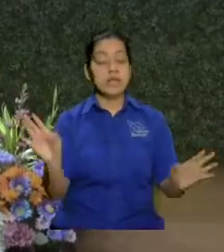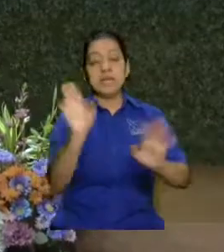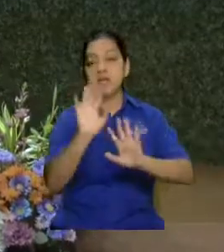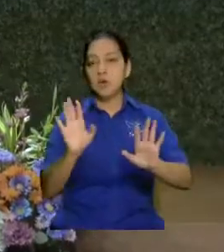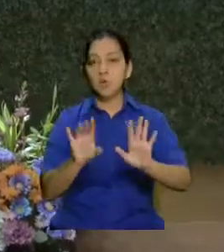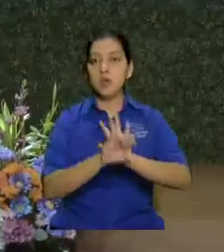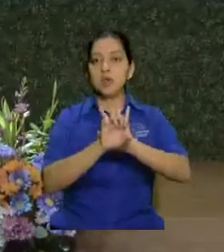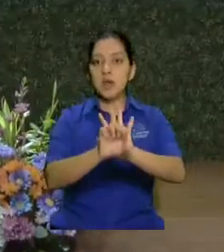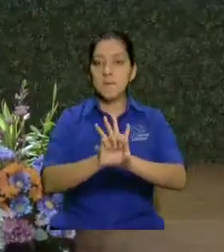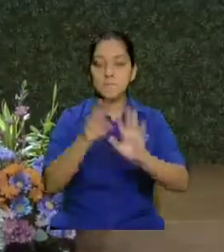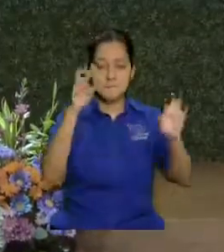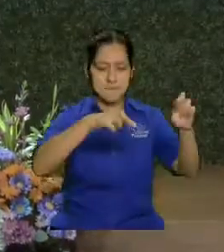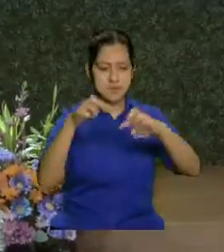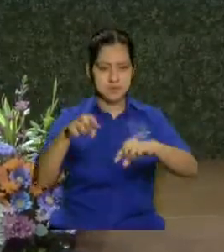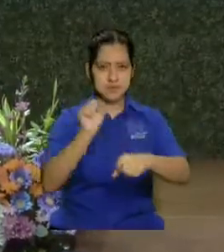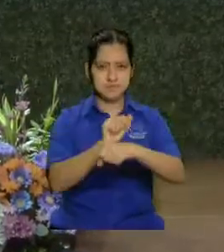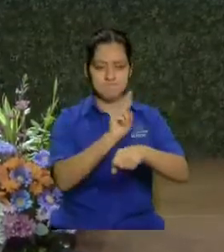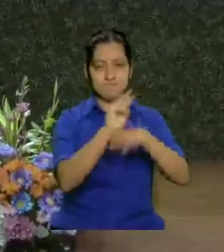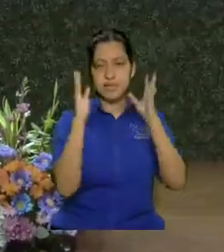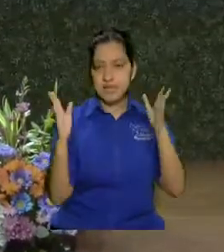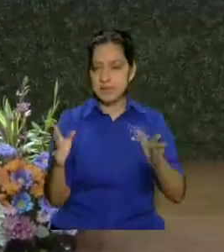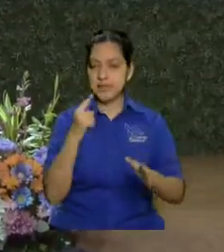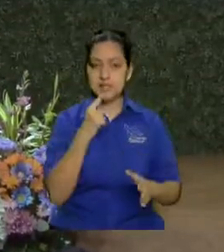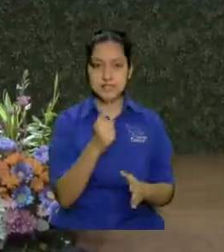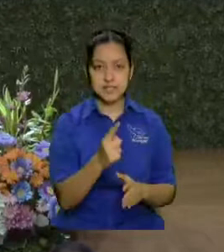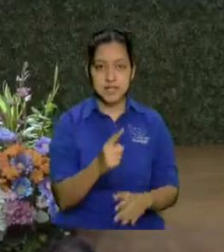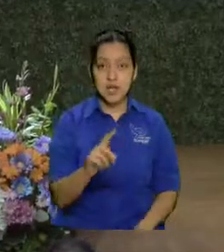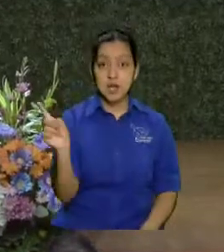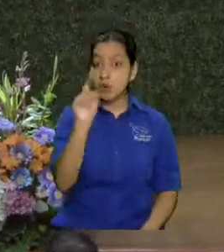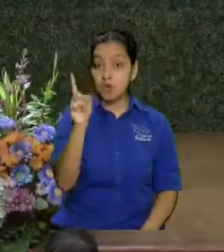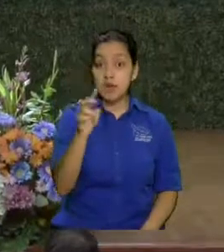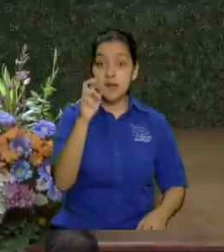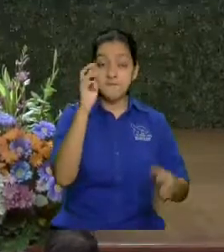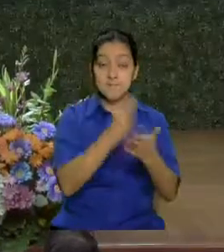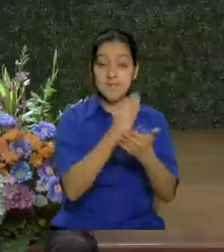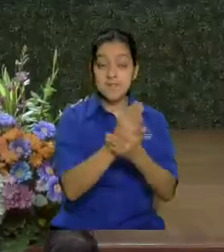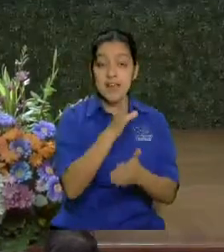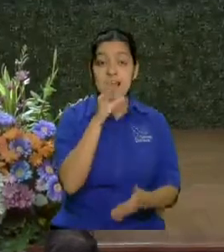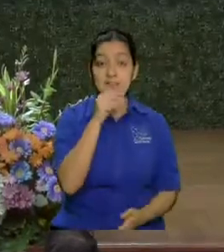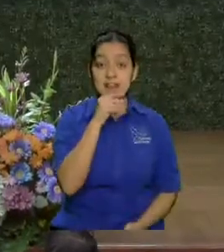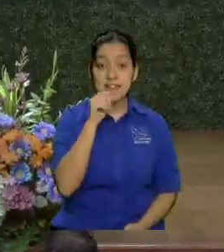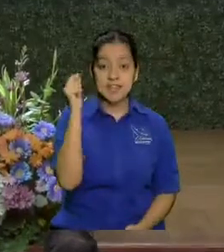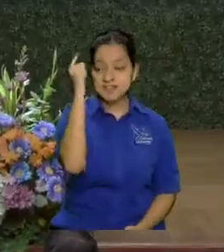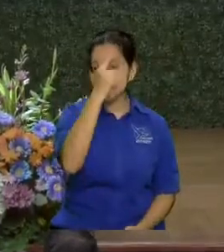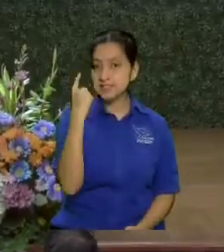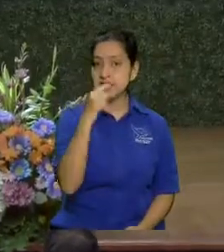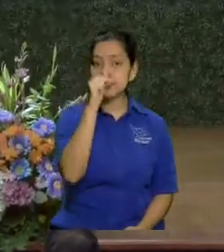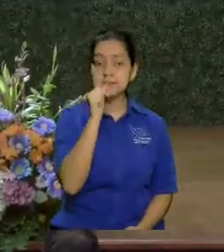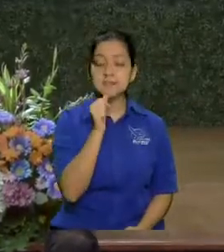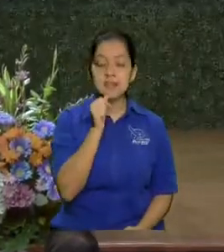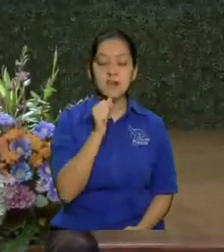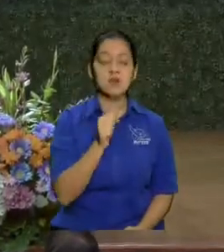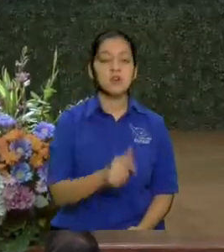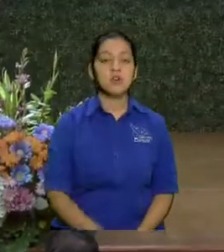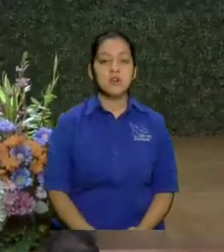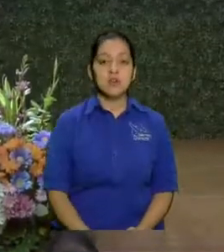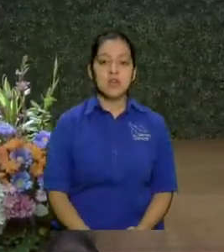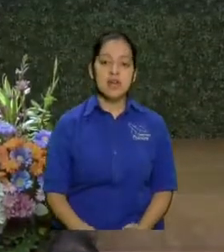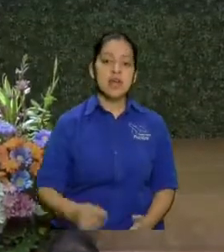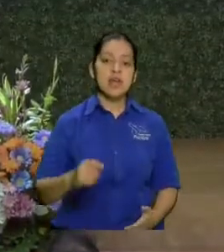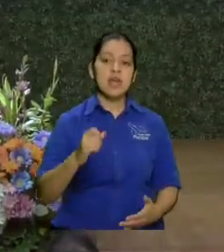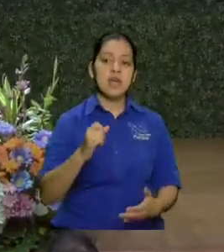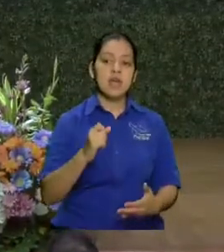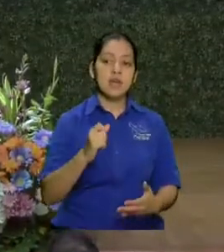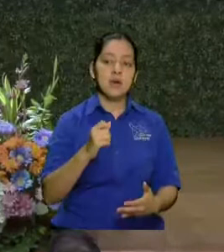que el único lugar en donde en la biblia hablan de santiago que si alguien está enfermo llame los ancianos y que lo ungan con aceite no dice que